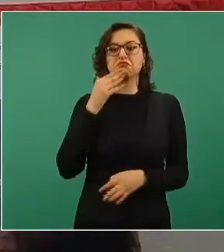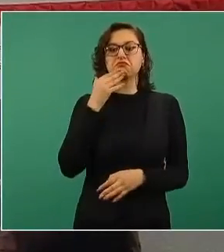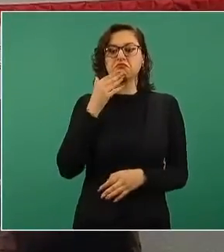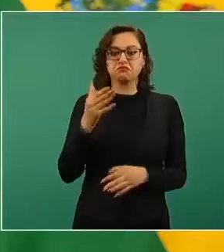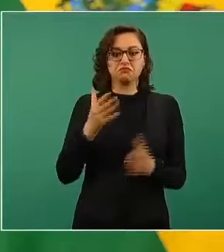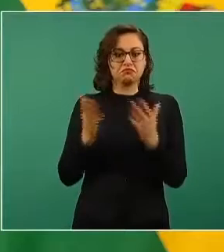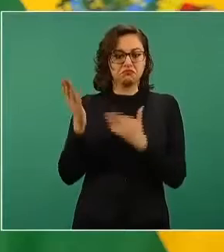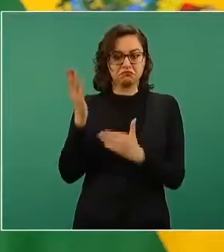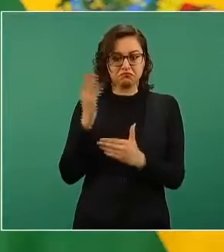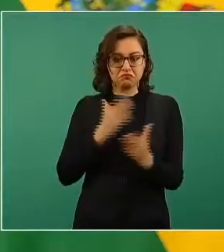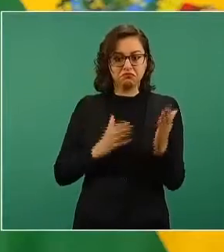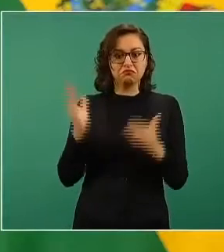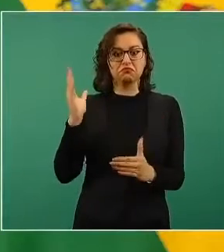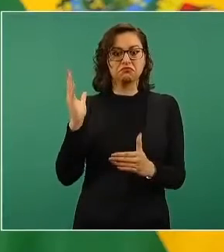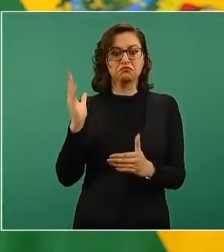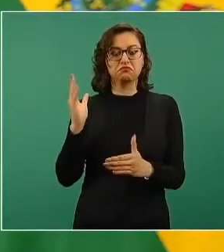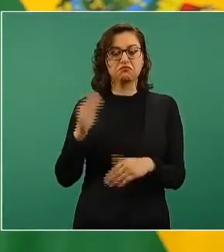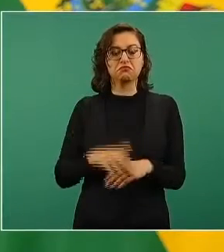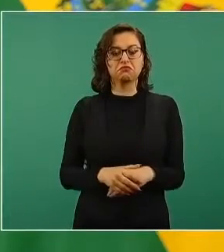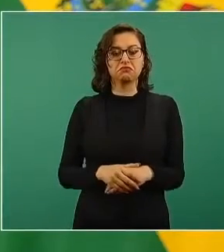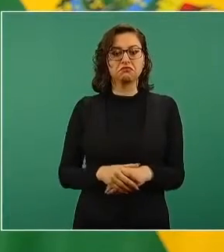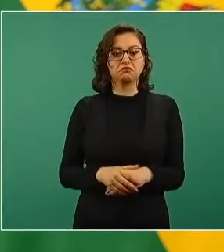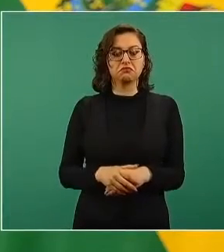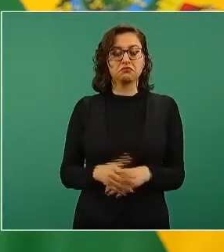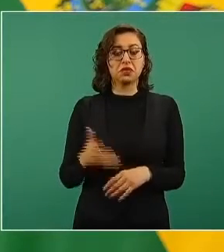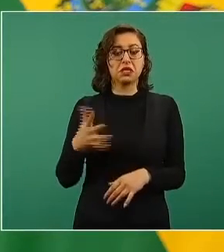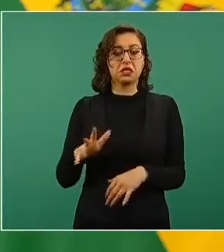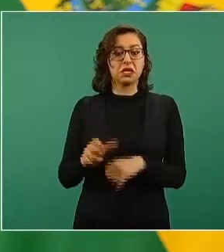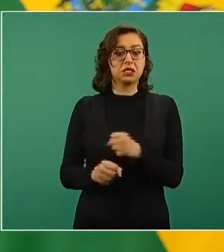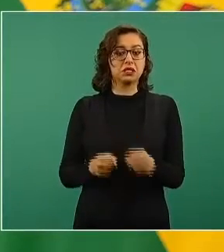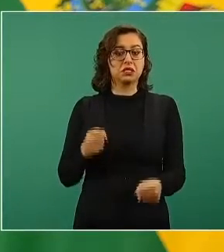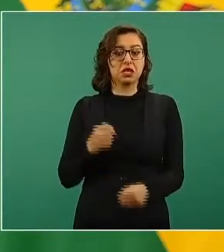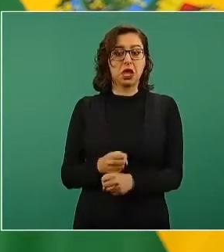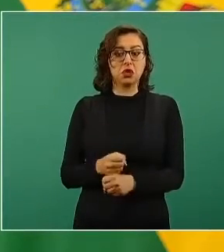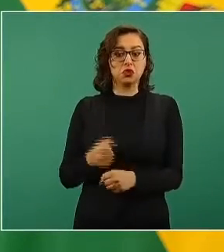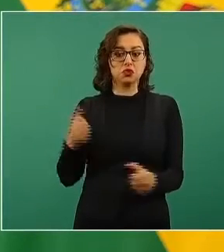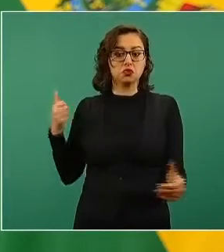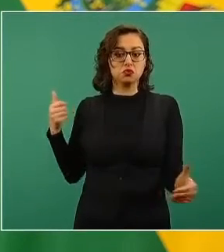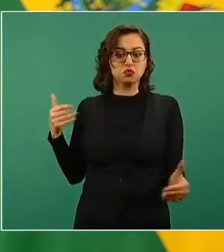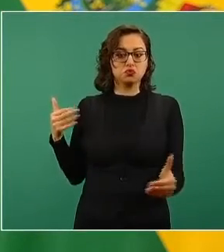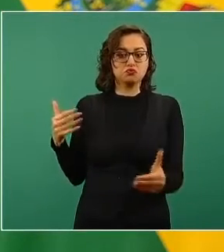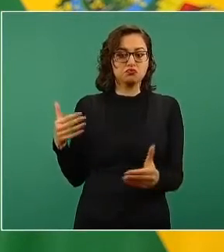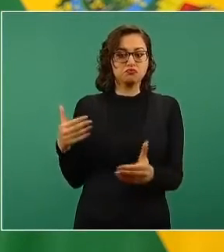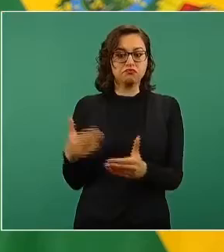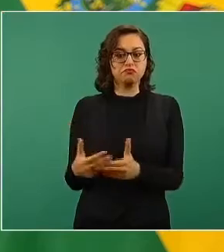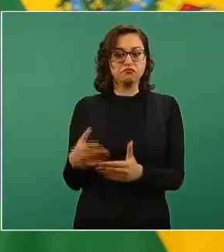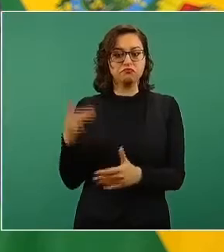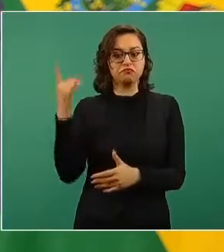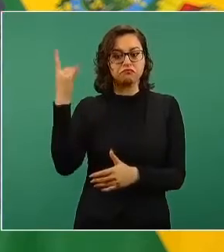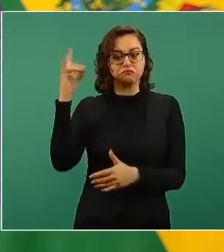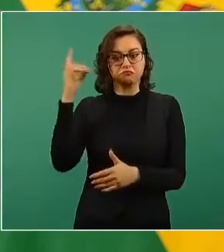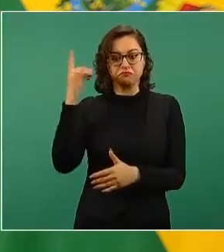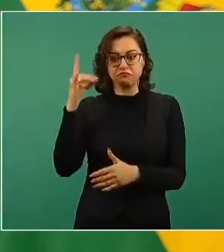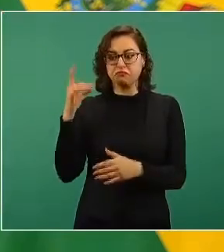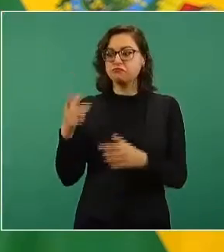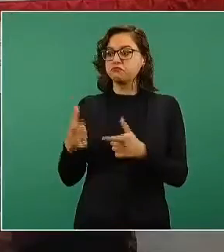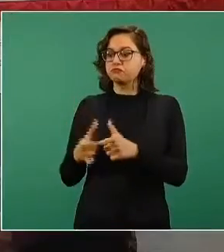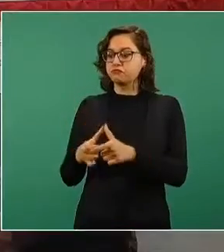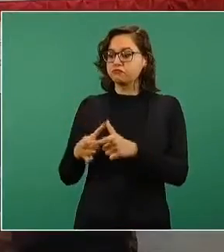Por más de una década Bolivia creció